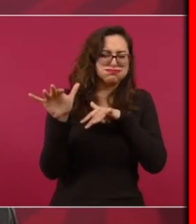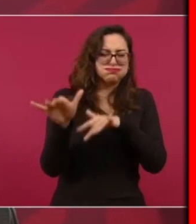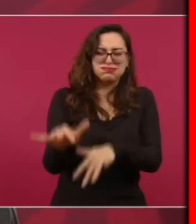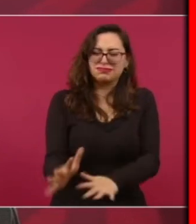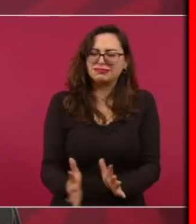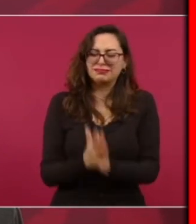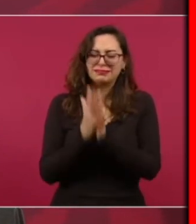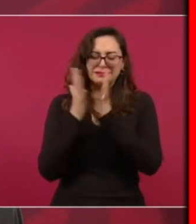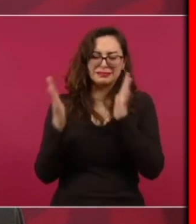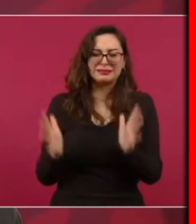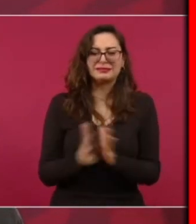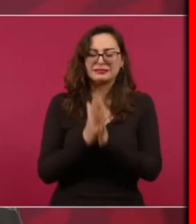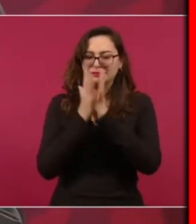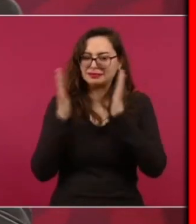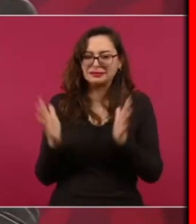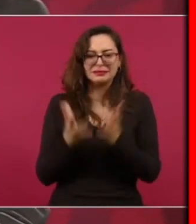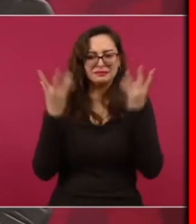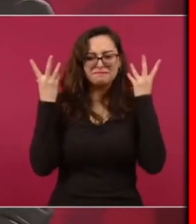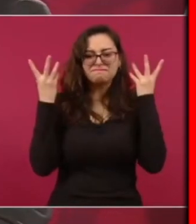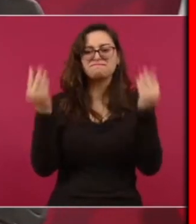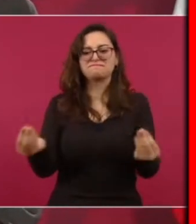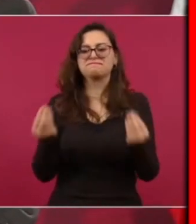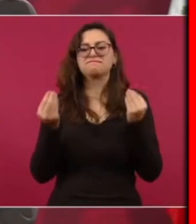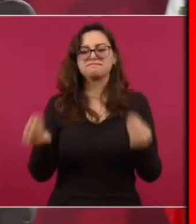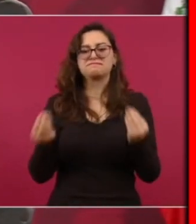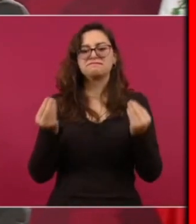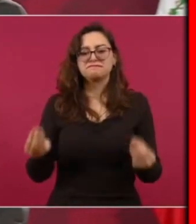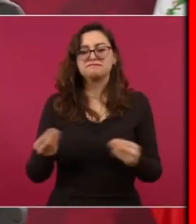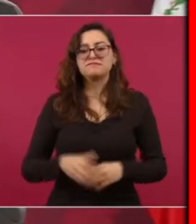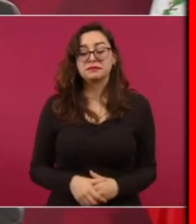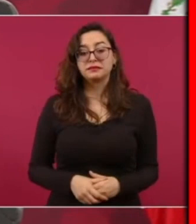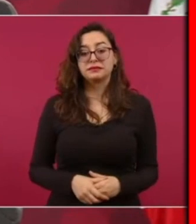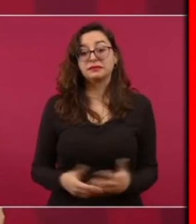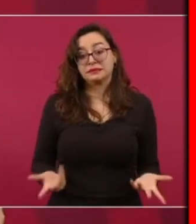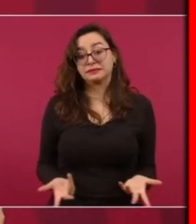También Porque había que caminar